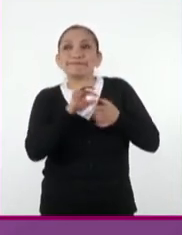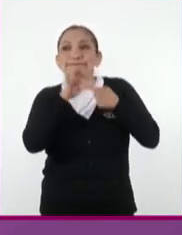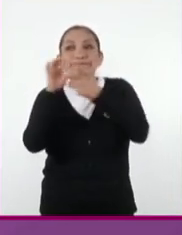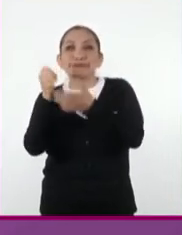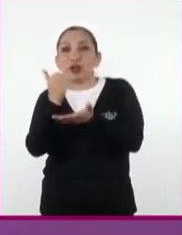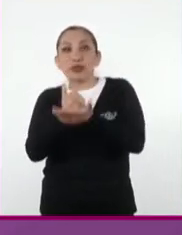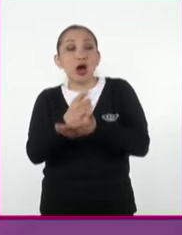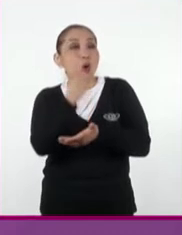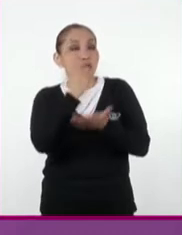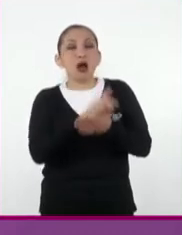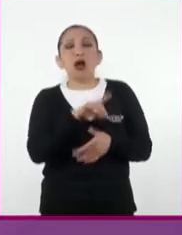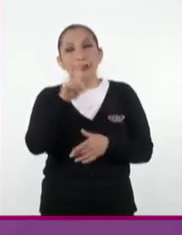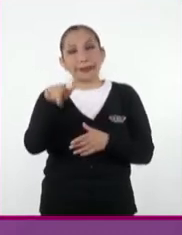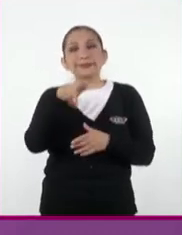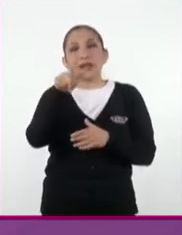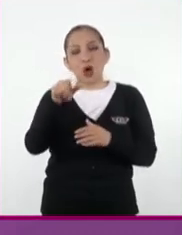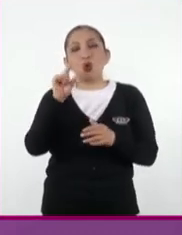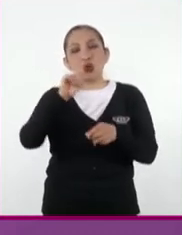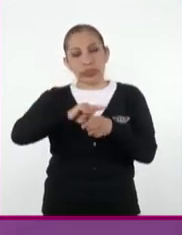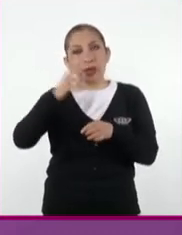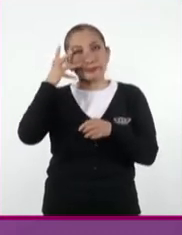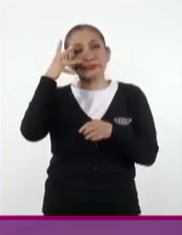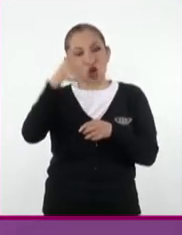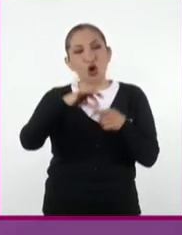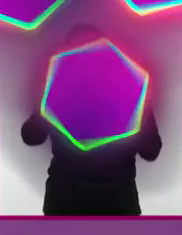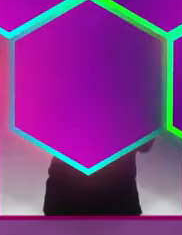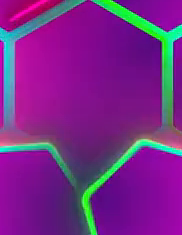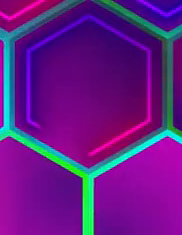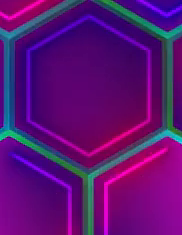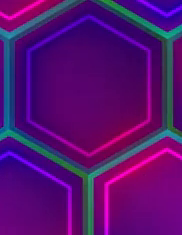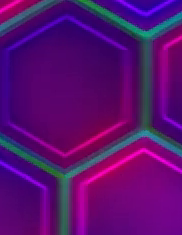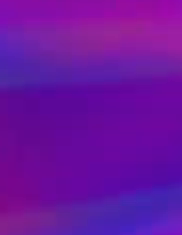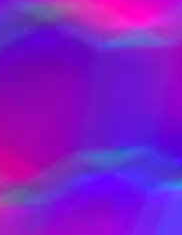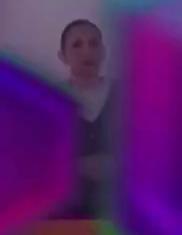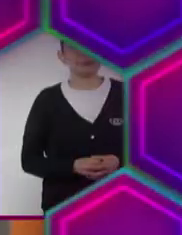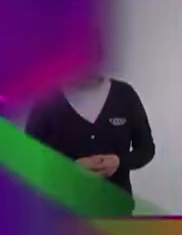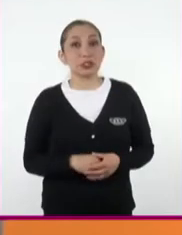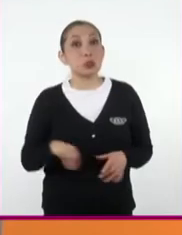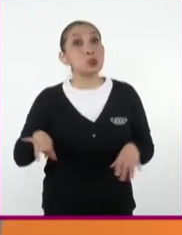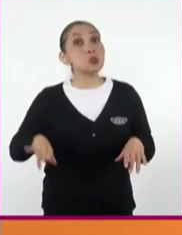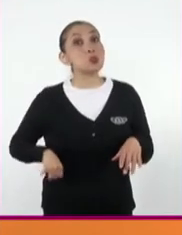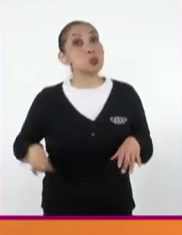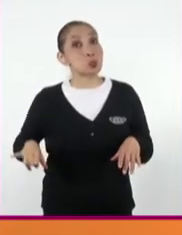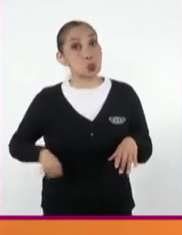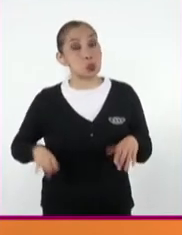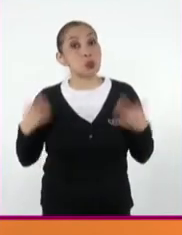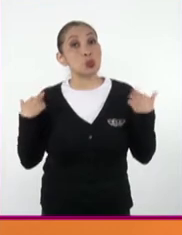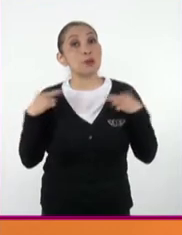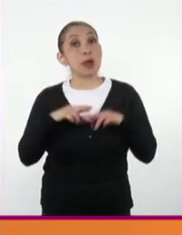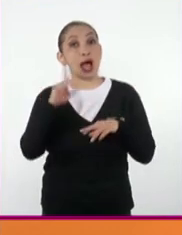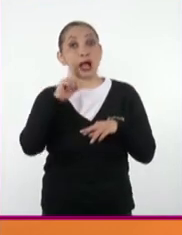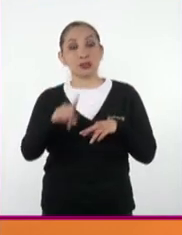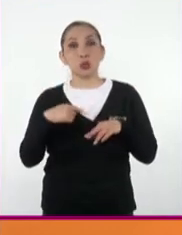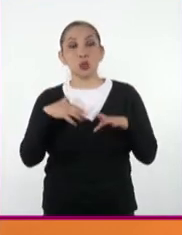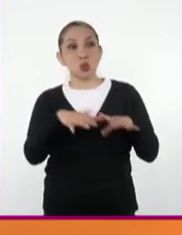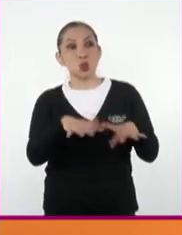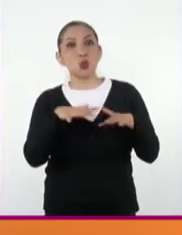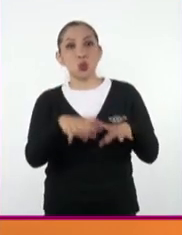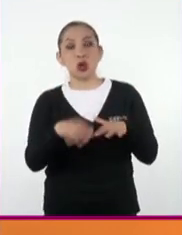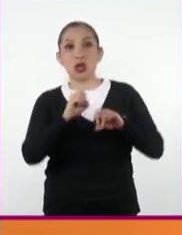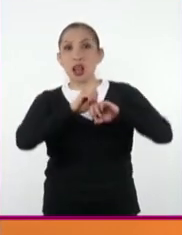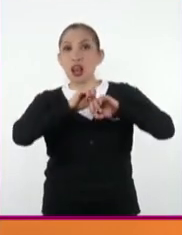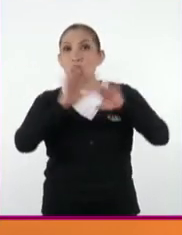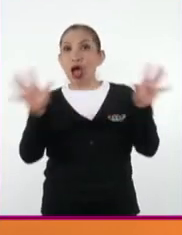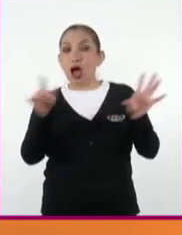y solo me daba esperanzas de que alguna vez me llevaría. ¡Qué interesante, maestra! Es impresionante la